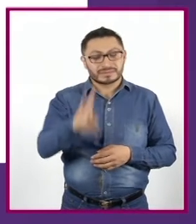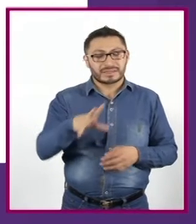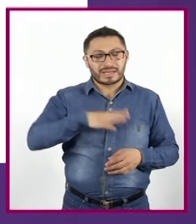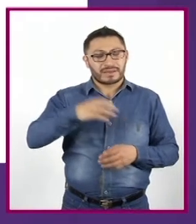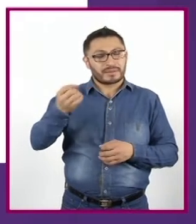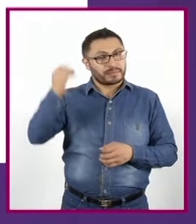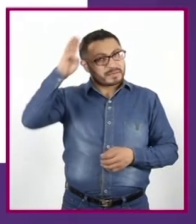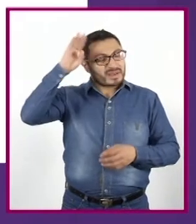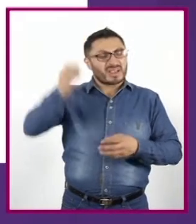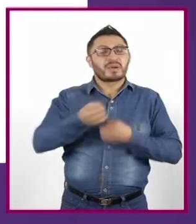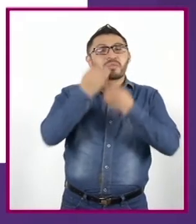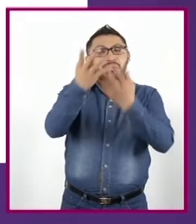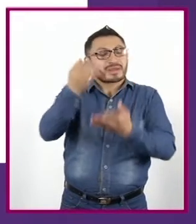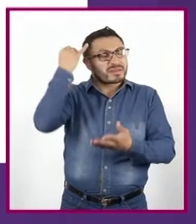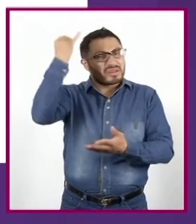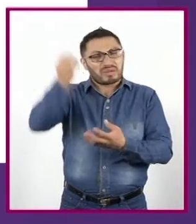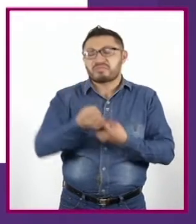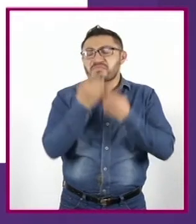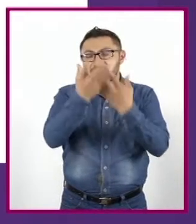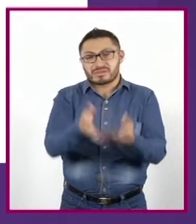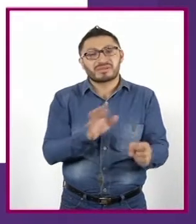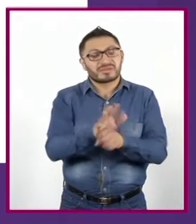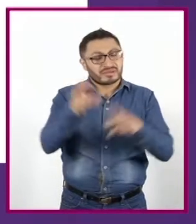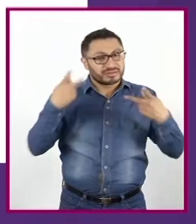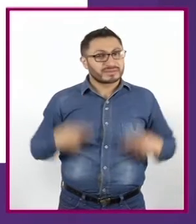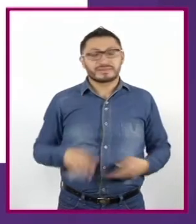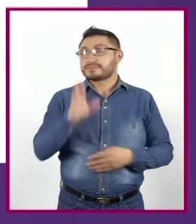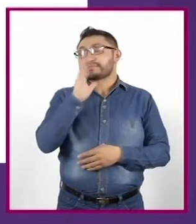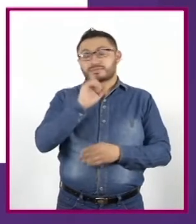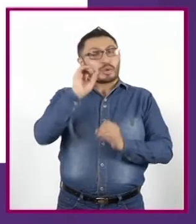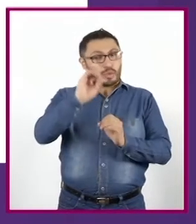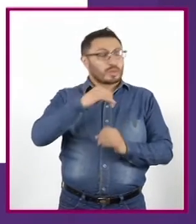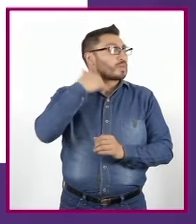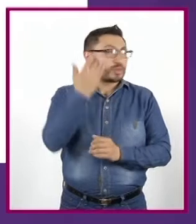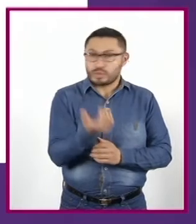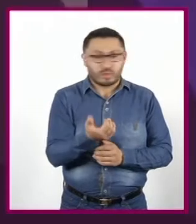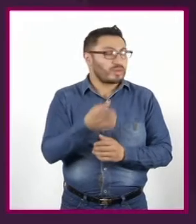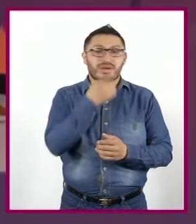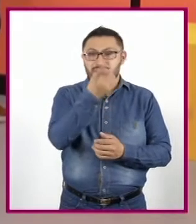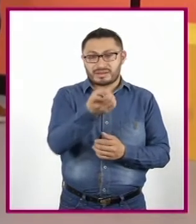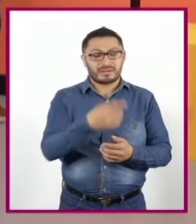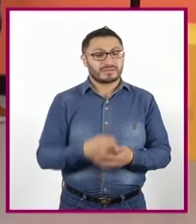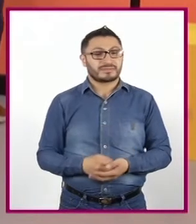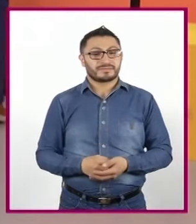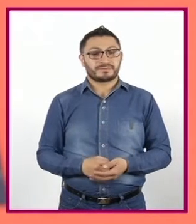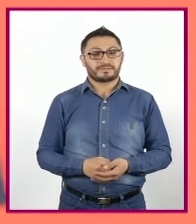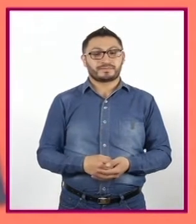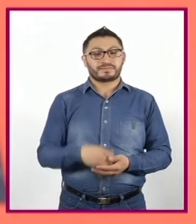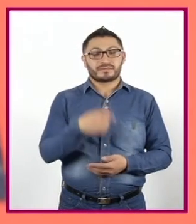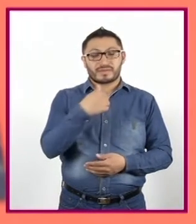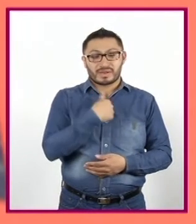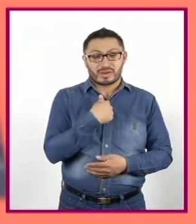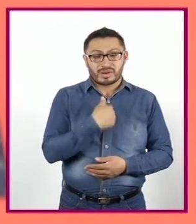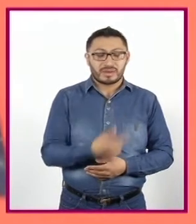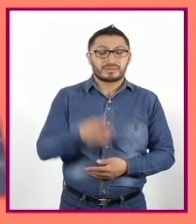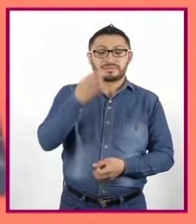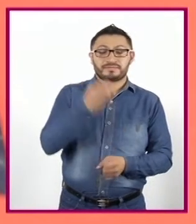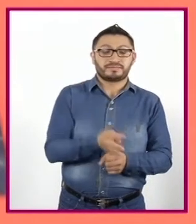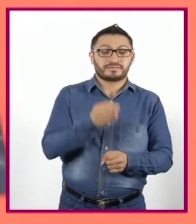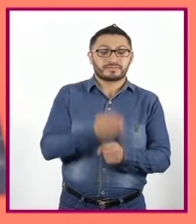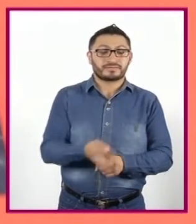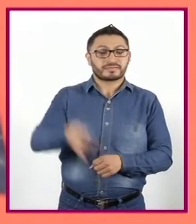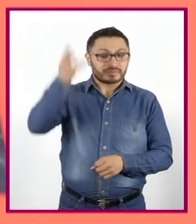pensamiento o idea Que el personaje no puede o no quiere decir verbalmente Me encuentro ahora